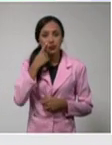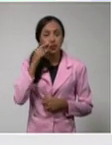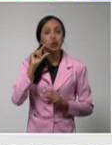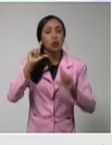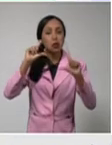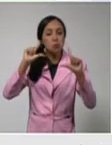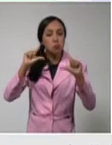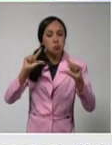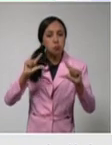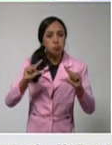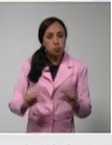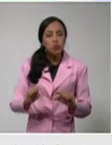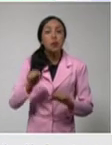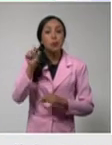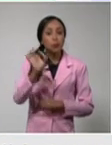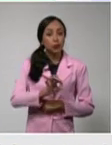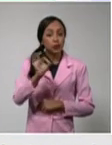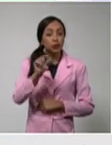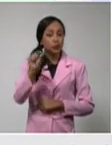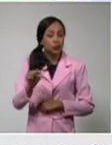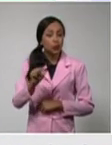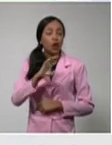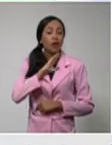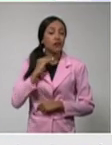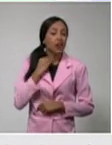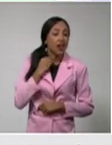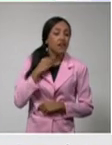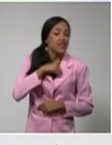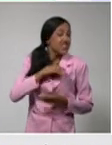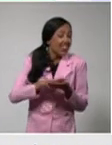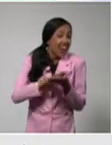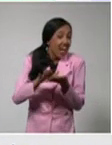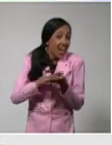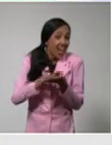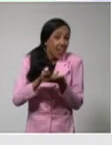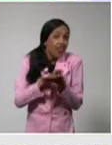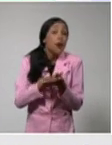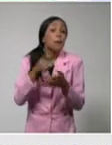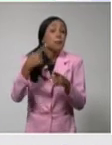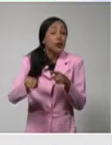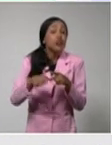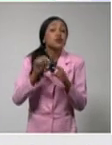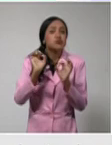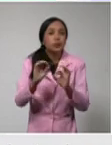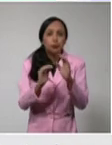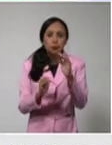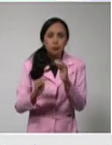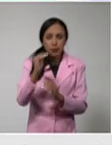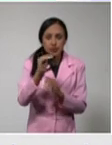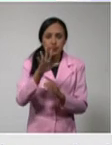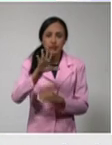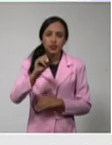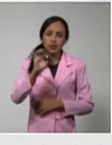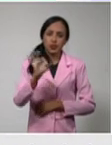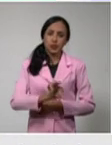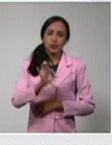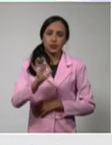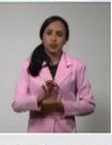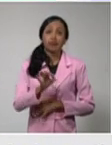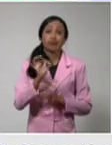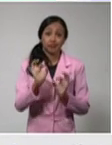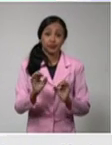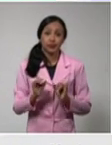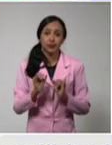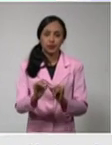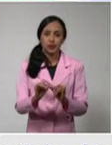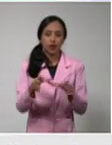porciento de asintomáticos, pero siempre por encima del 50%. Por grupos